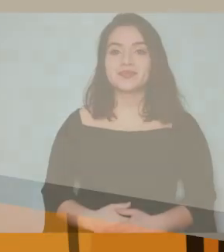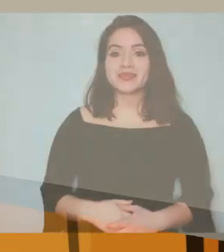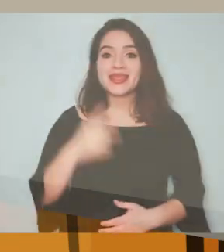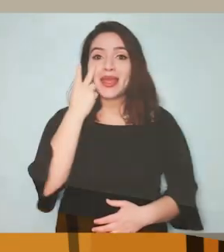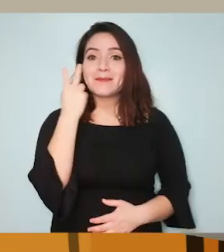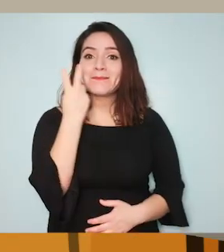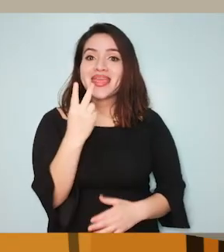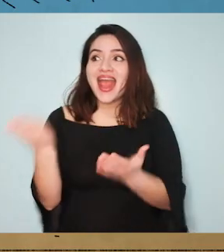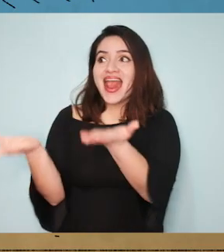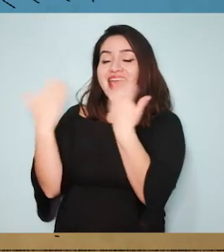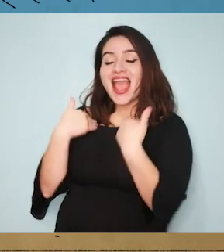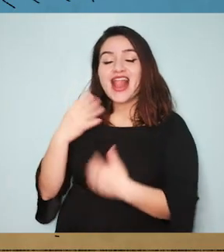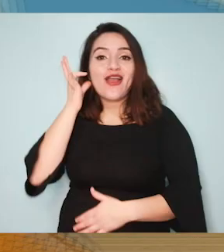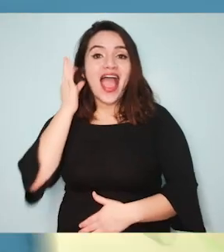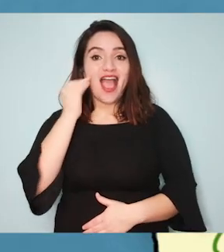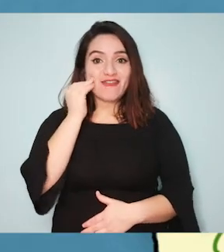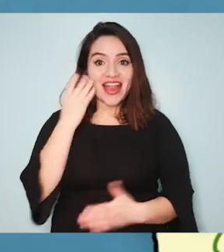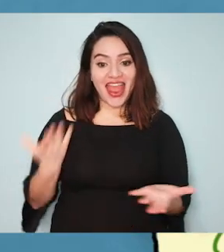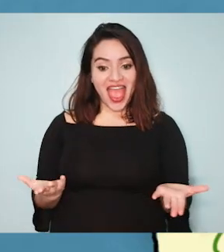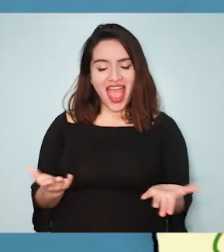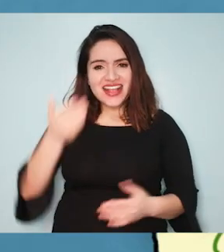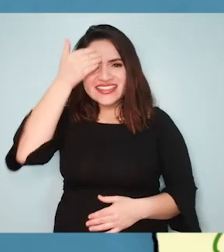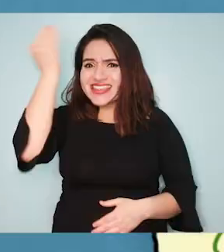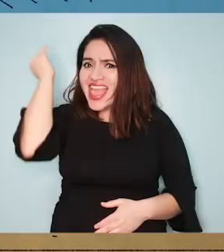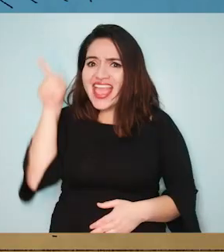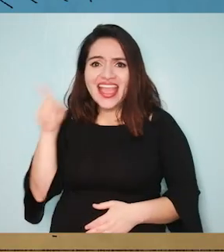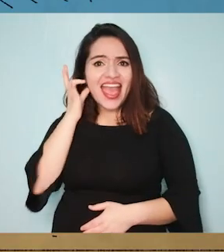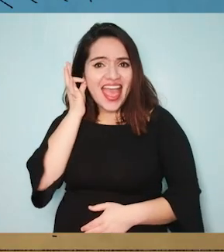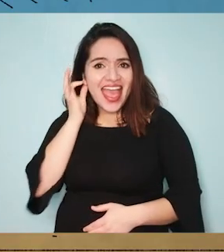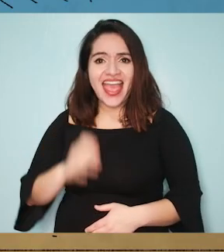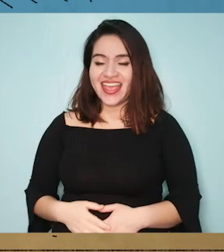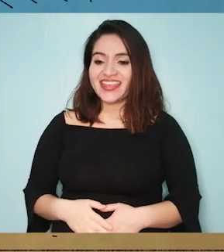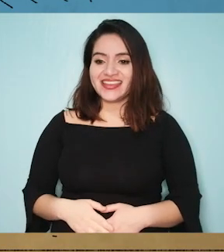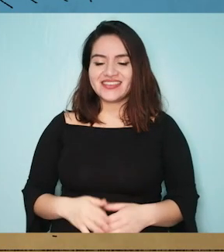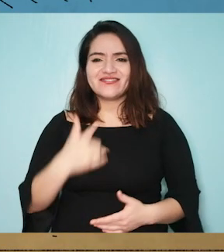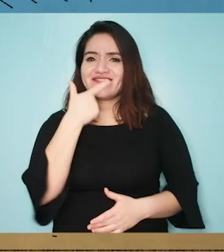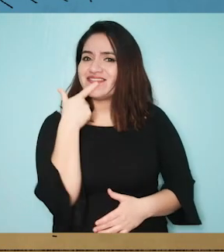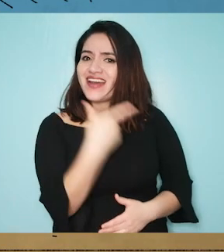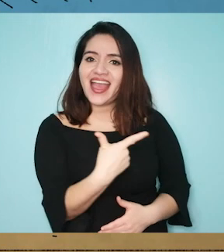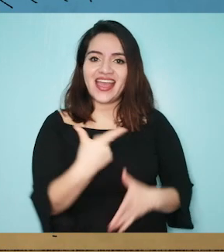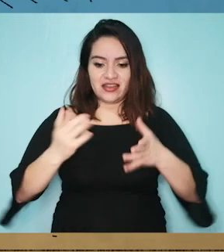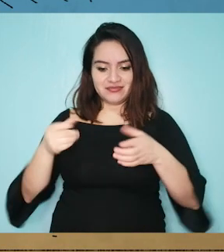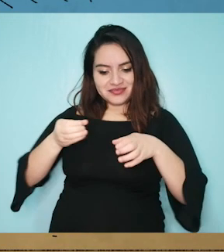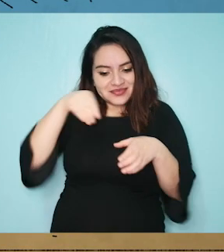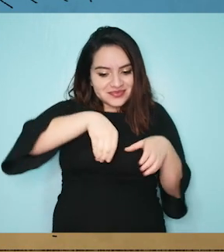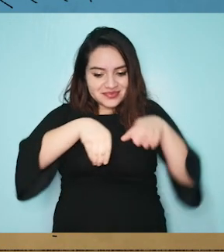¡Mira lo que me regaló la abuela! ¡Qué seca! Mi súper bacano, Rompecabezas.